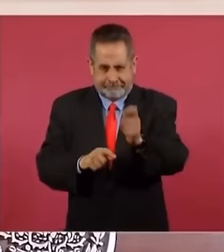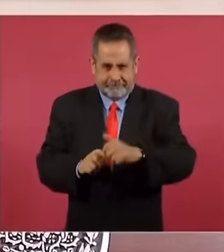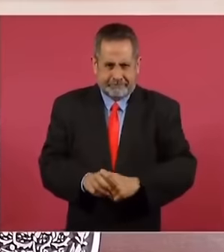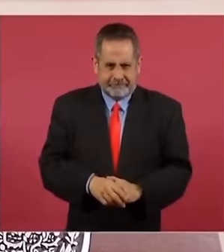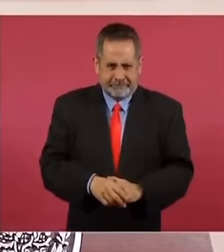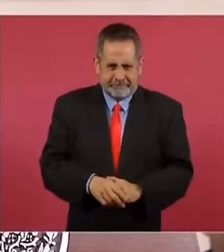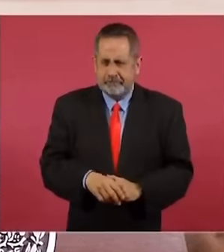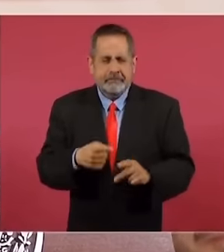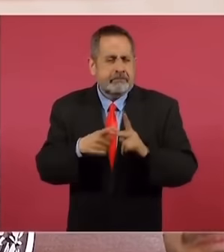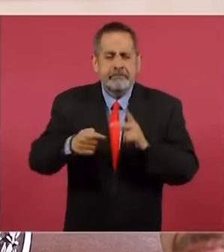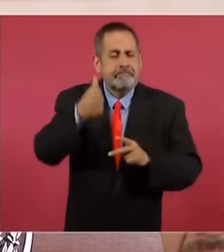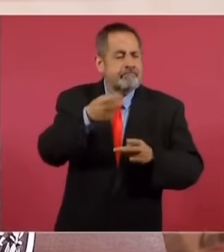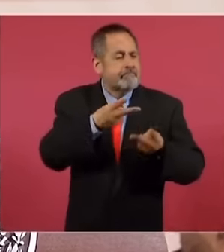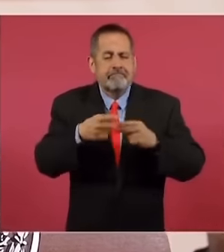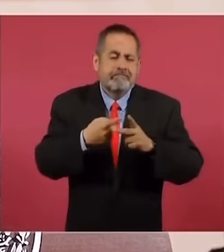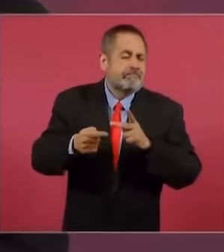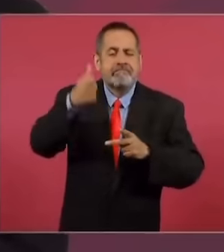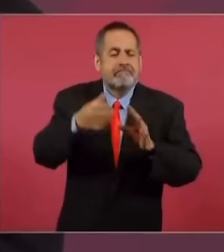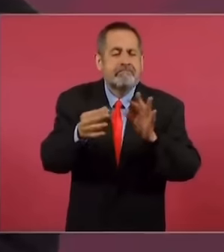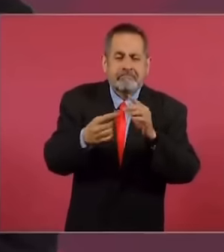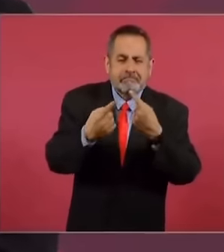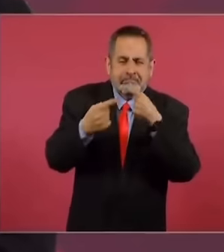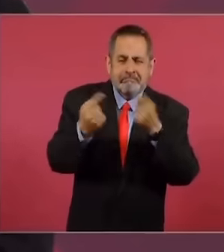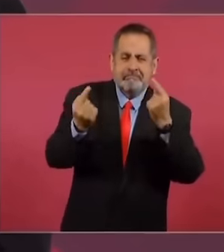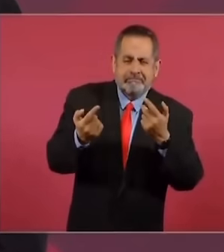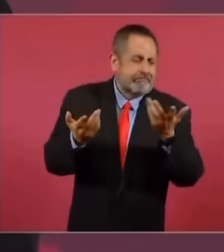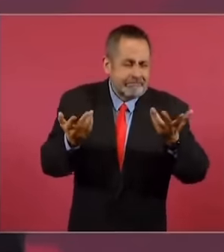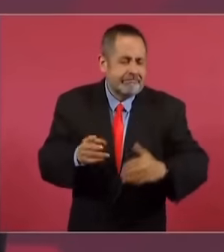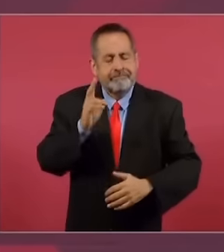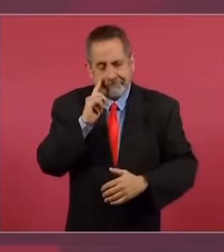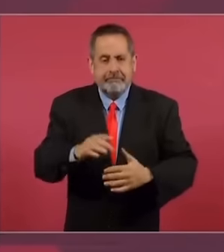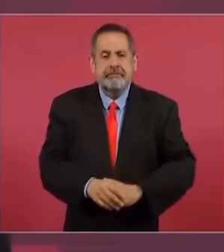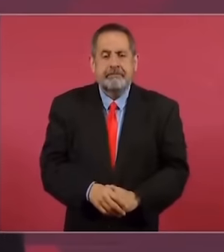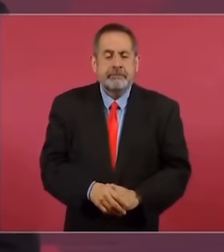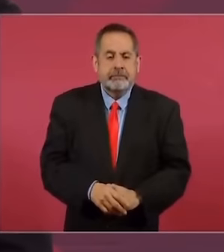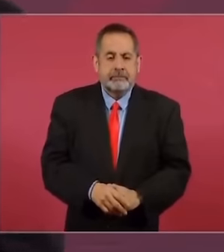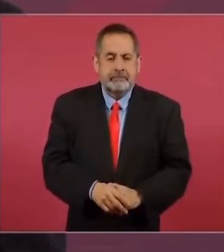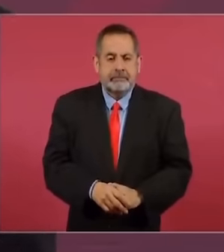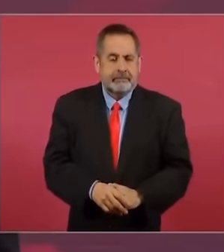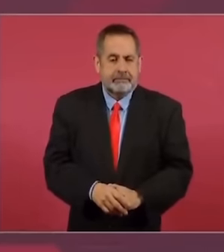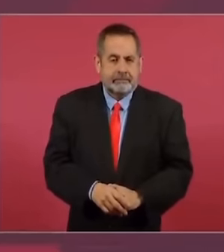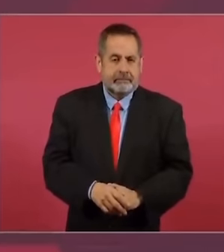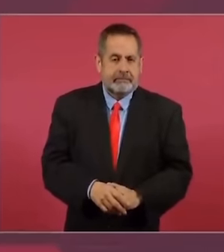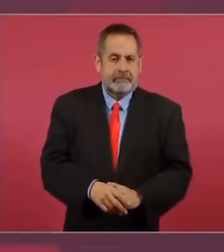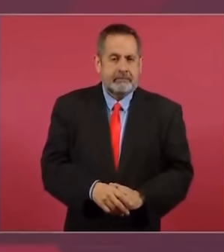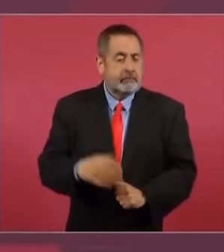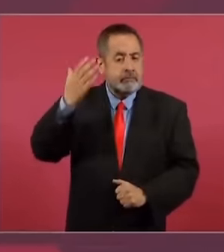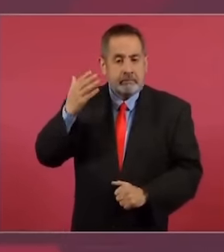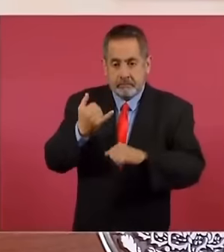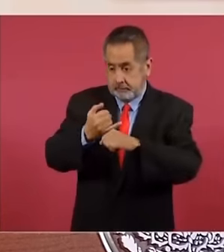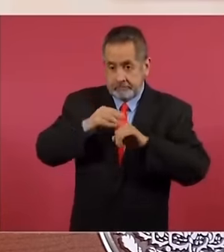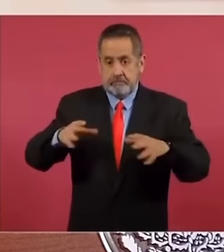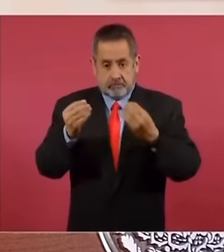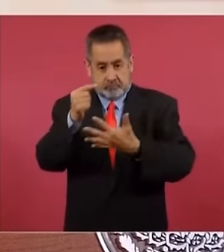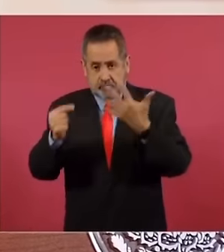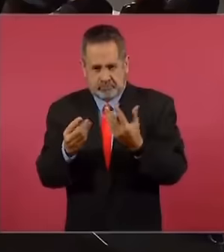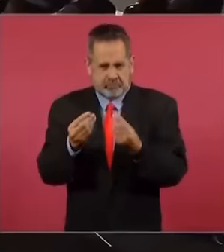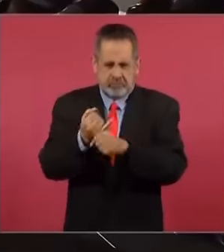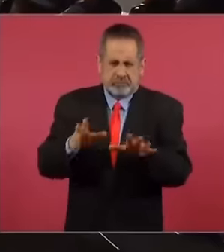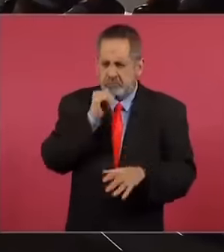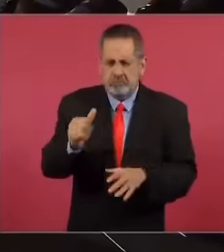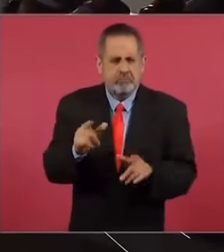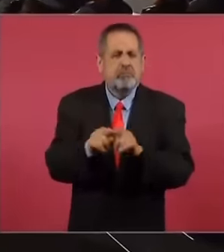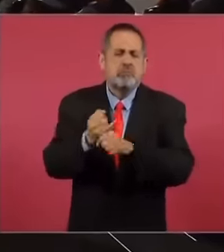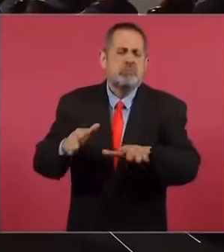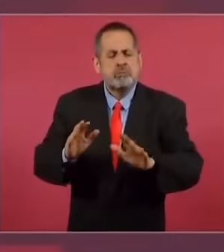sea, qué cosa es lo que origina esta discrepancia, de que no había información suficiente, no había información